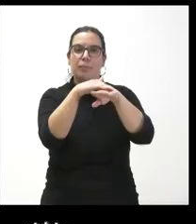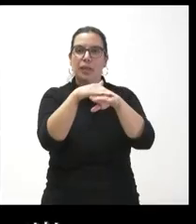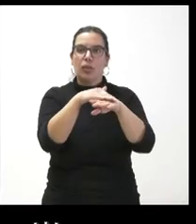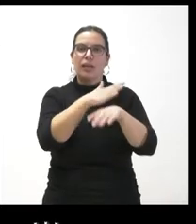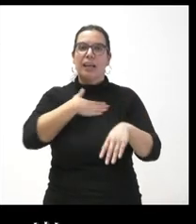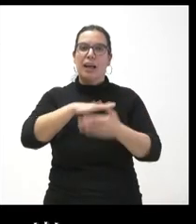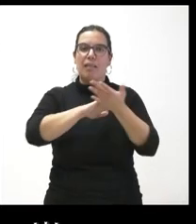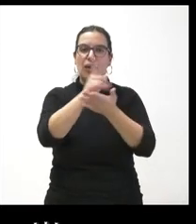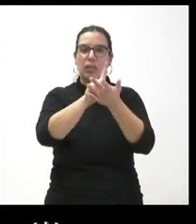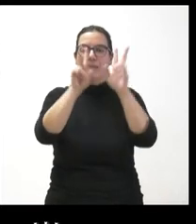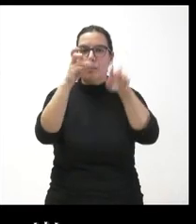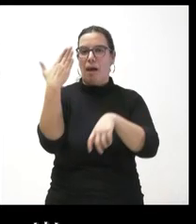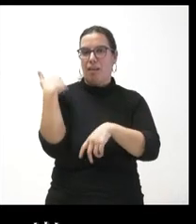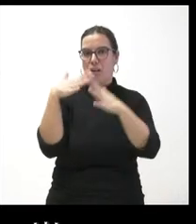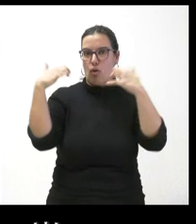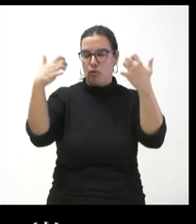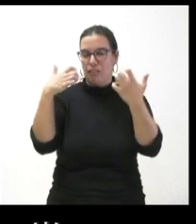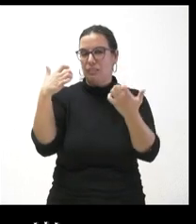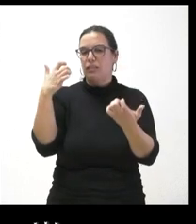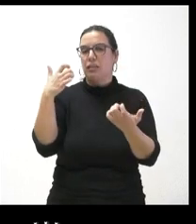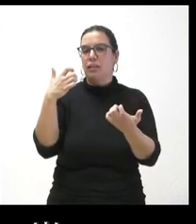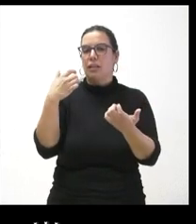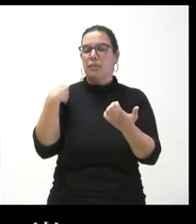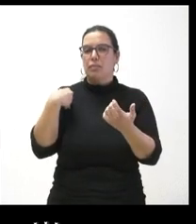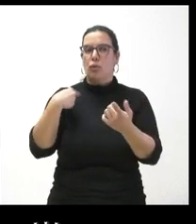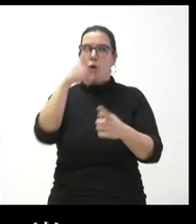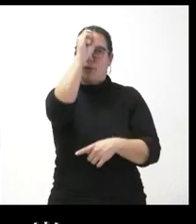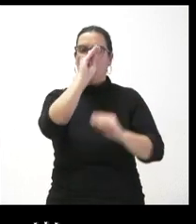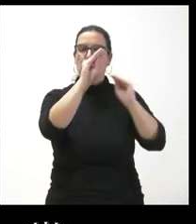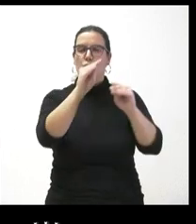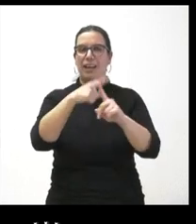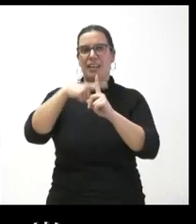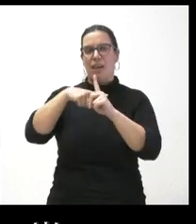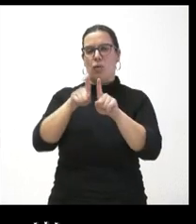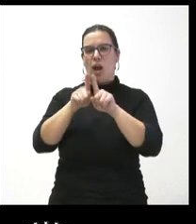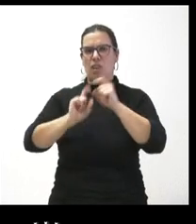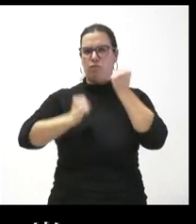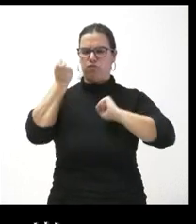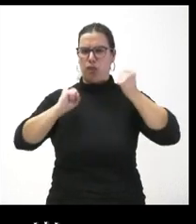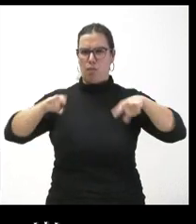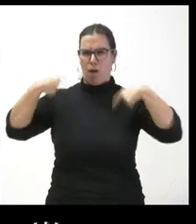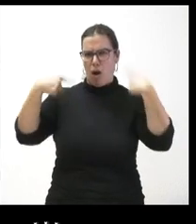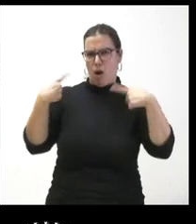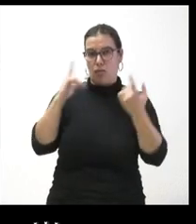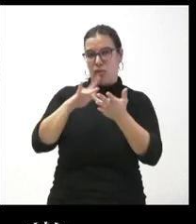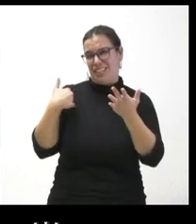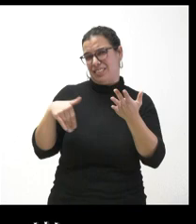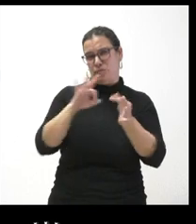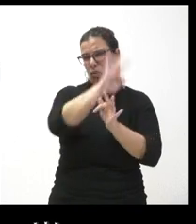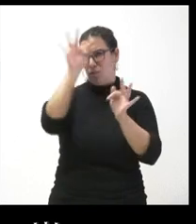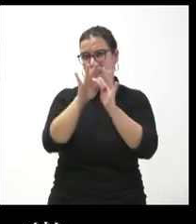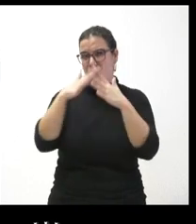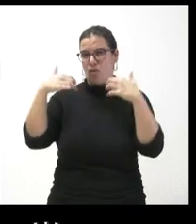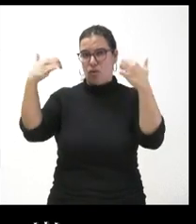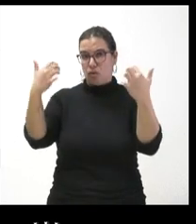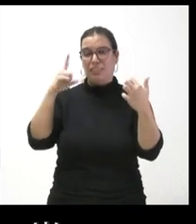Cortes y me gustaría conocer su opinión sobre ese nivel de crispación y de tensión que se vivió durante toda la jornada y que se ha trasladado